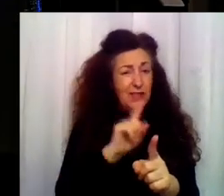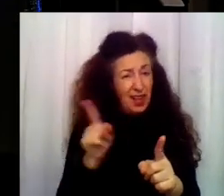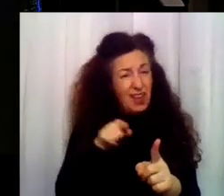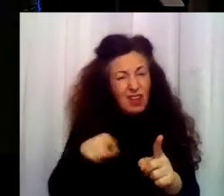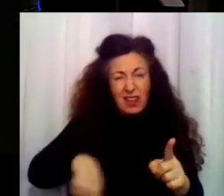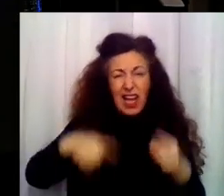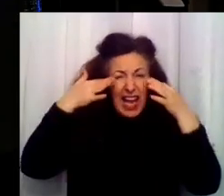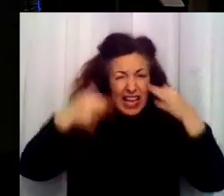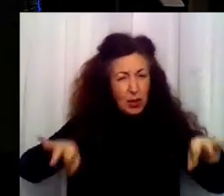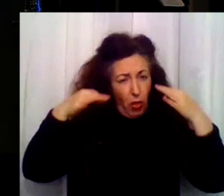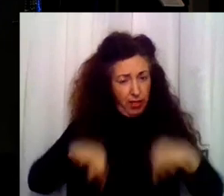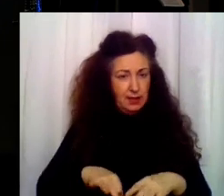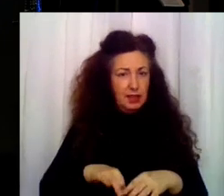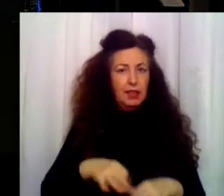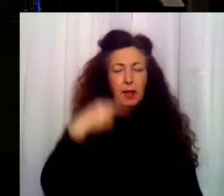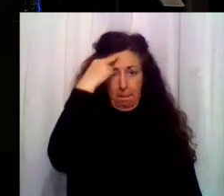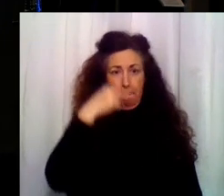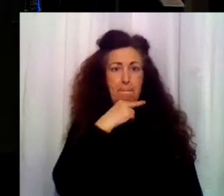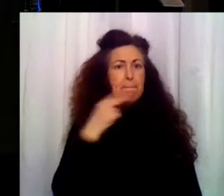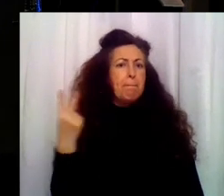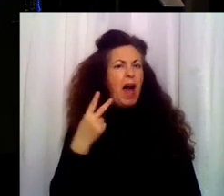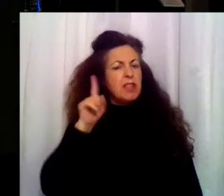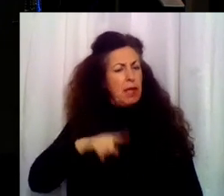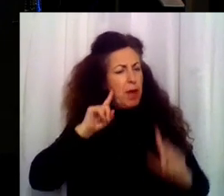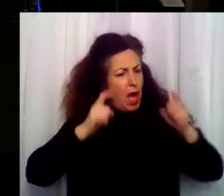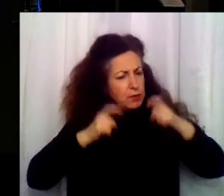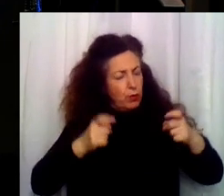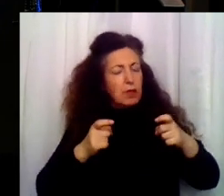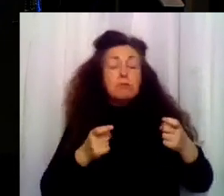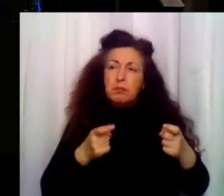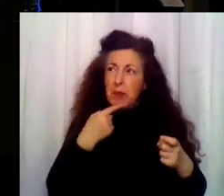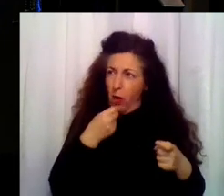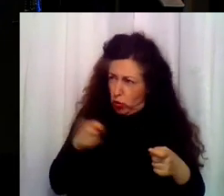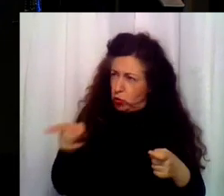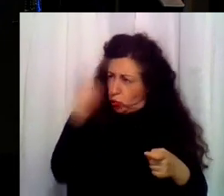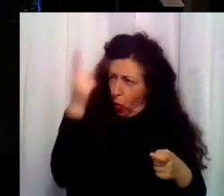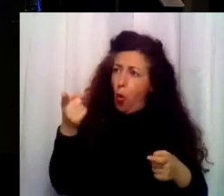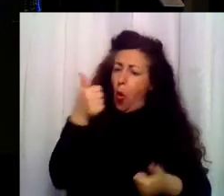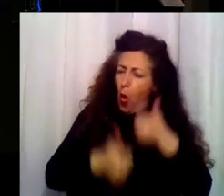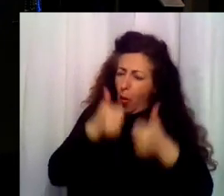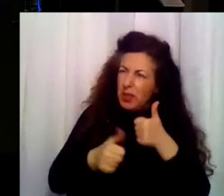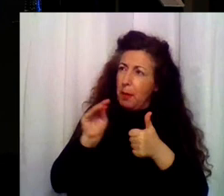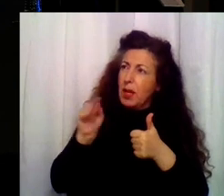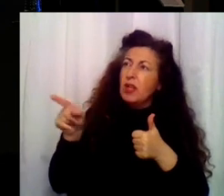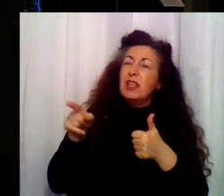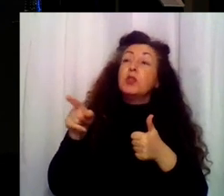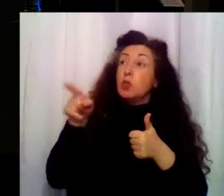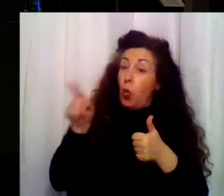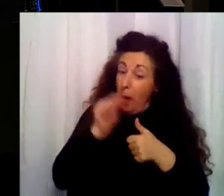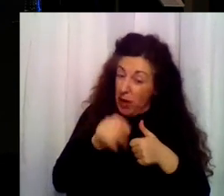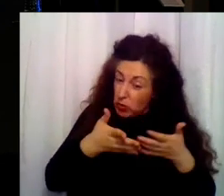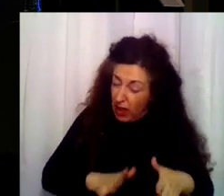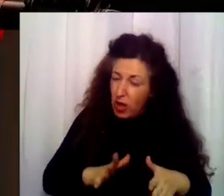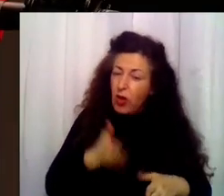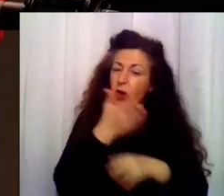El esfuerzo también ha sido nuestro. ¿Y por qué no compite usted? ¿Quién? ¿Le preguntó alguna vez si quería entrar en una liga de balonmano? No. Lo